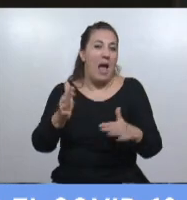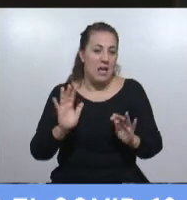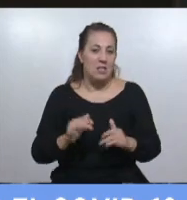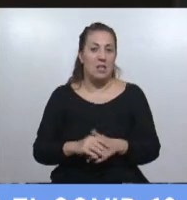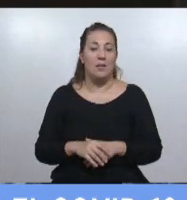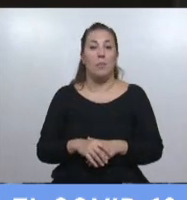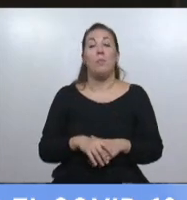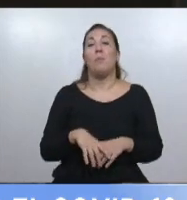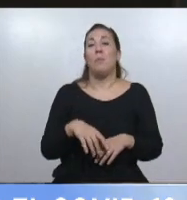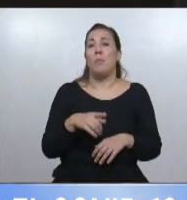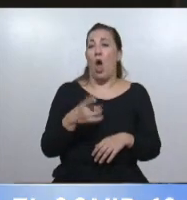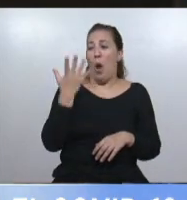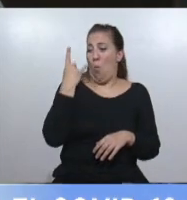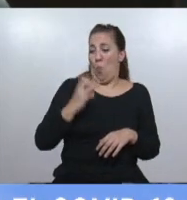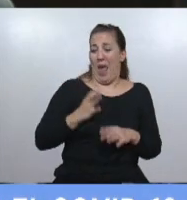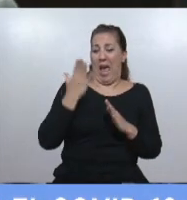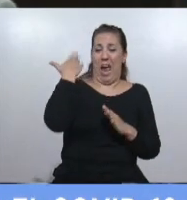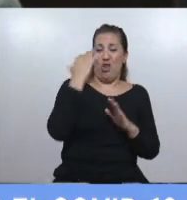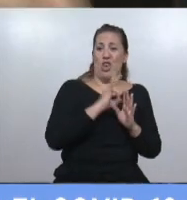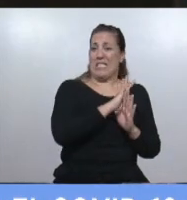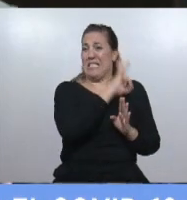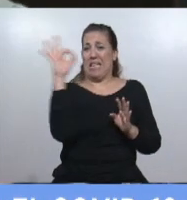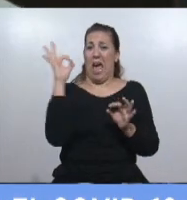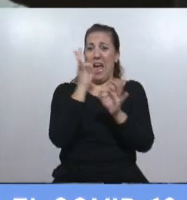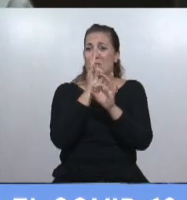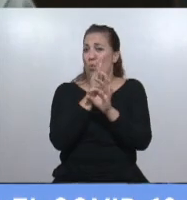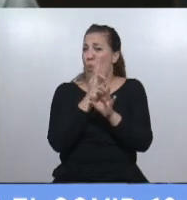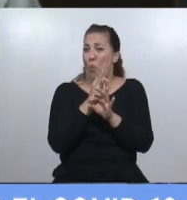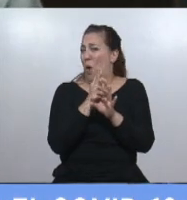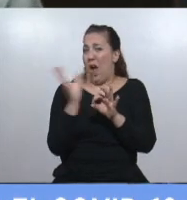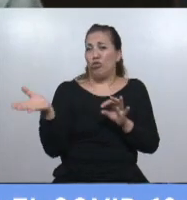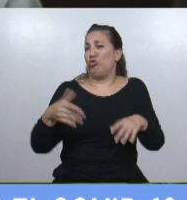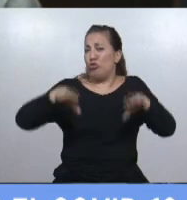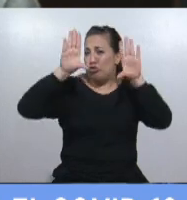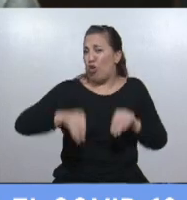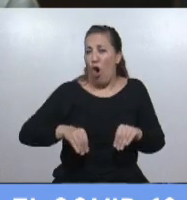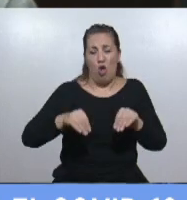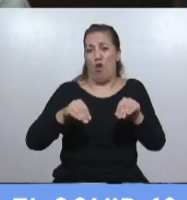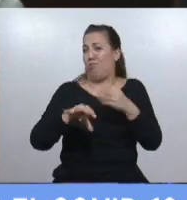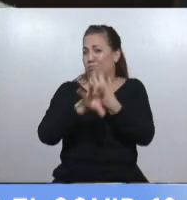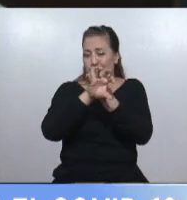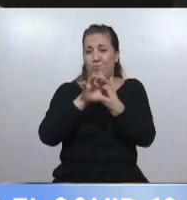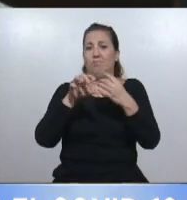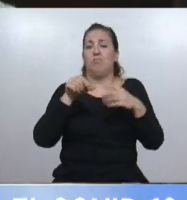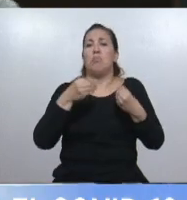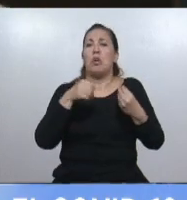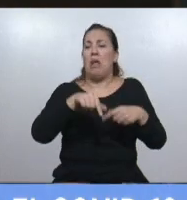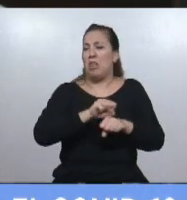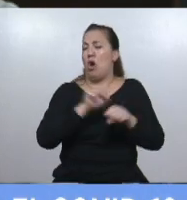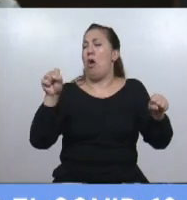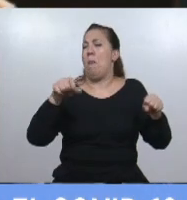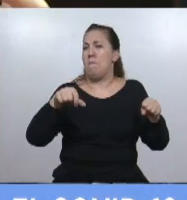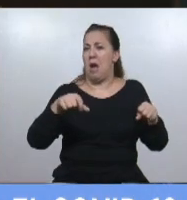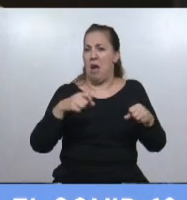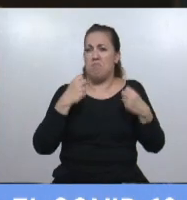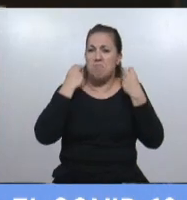Pero después de estar un año sin presencialidad, ¿por qué de golpe tanta virulencia, tanta agresividad,